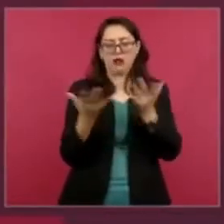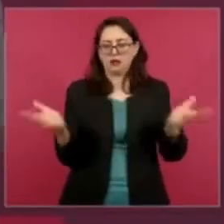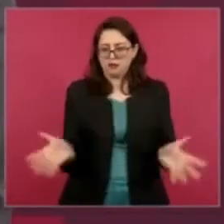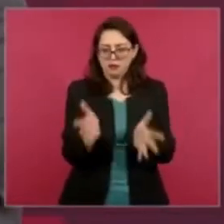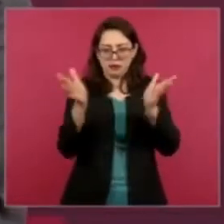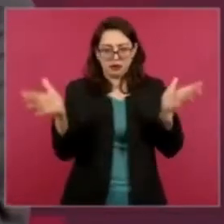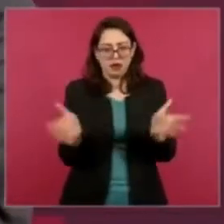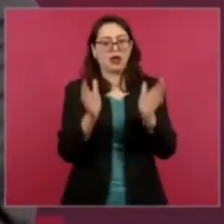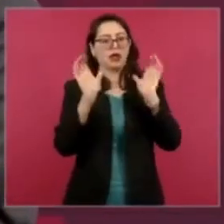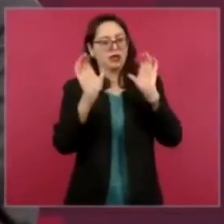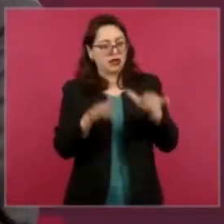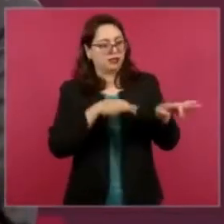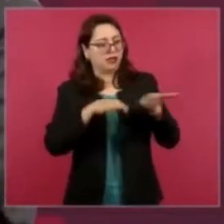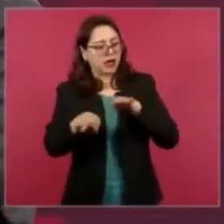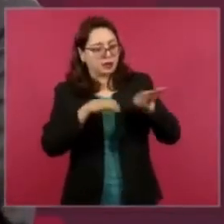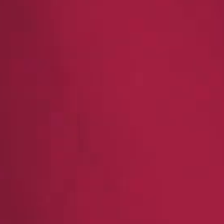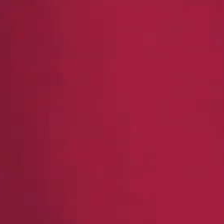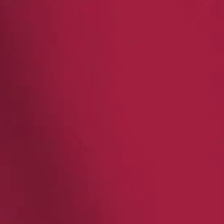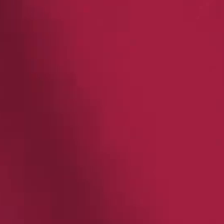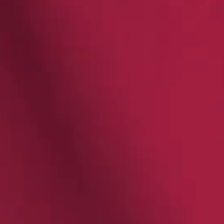empleos y desarrollo.